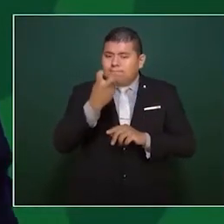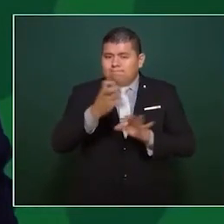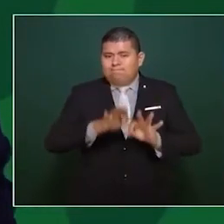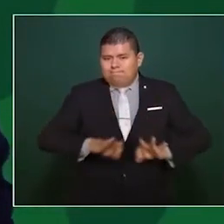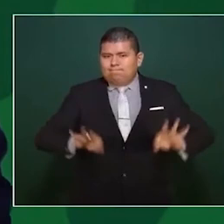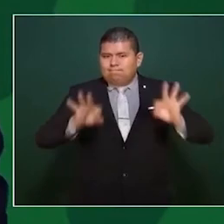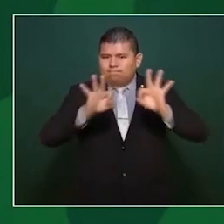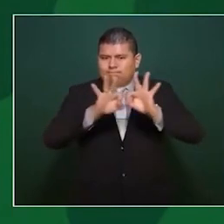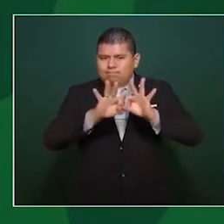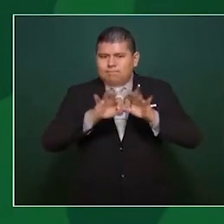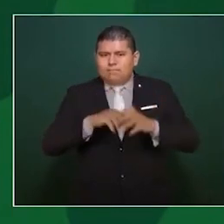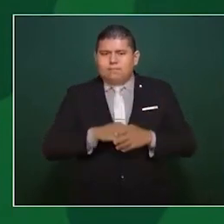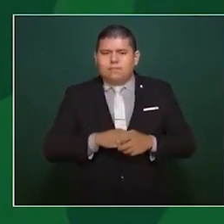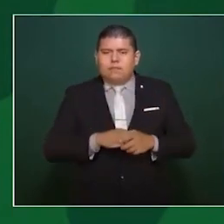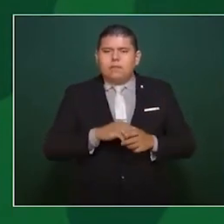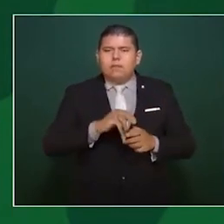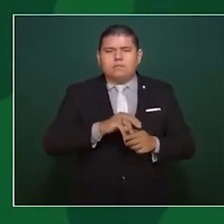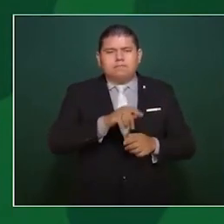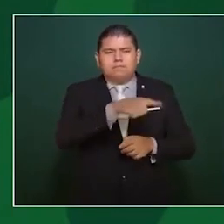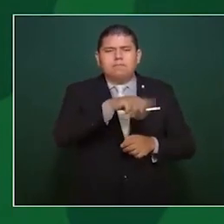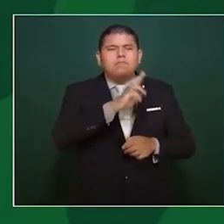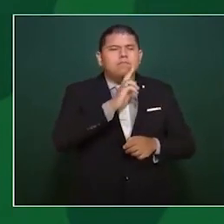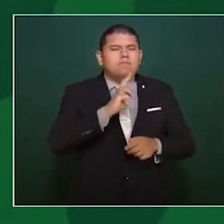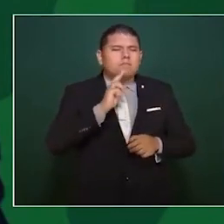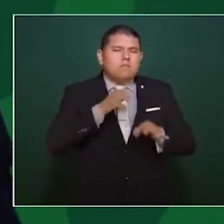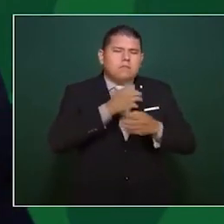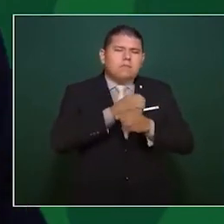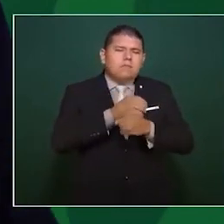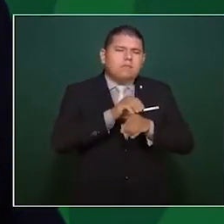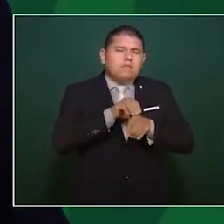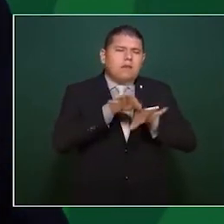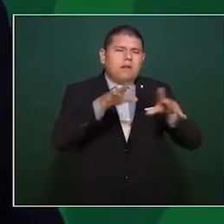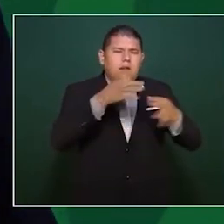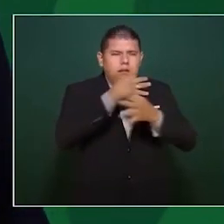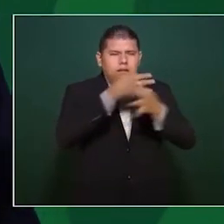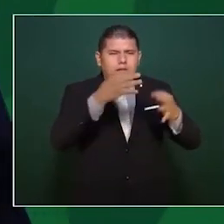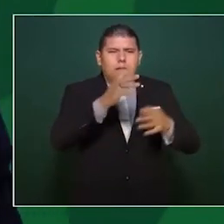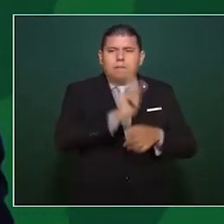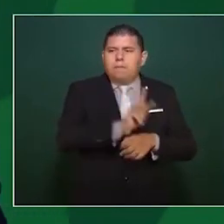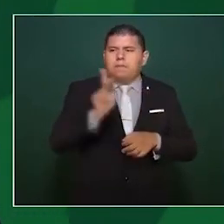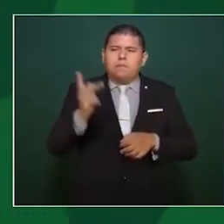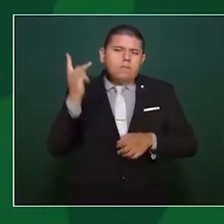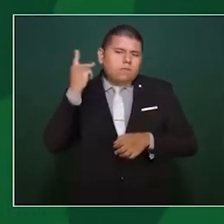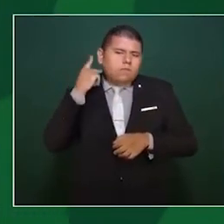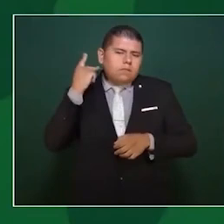Periodismo, como la política, es un imperativo ético.